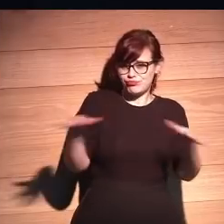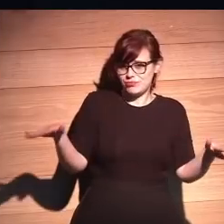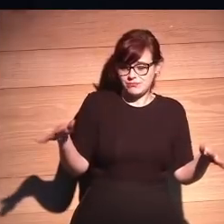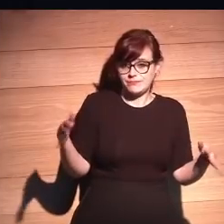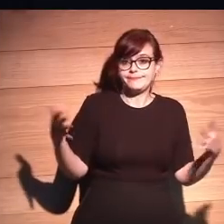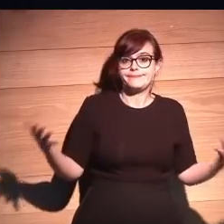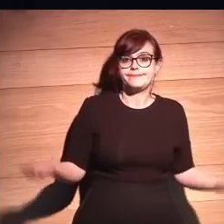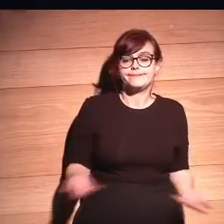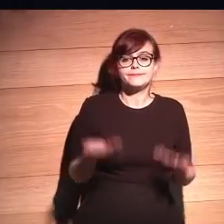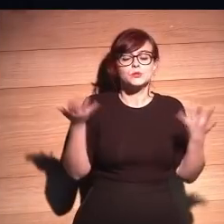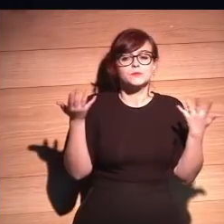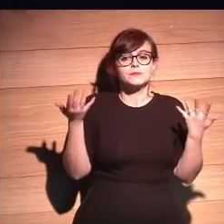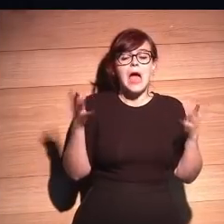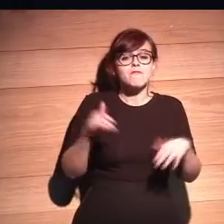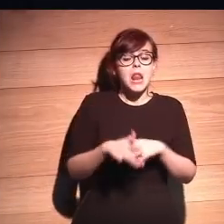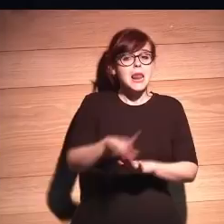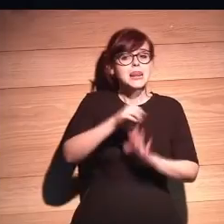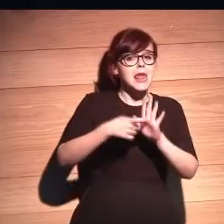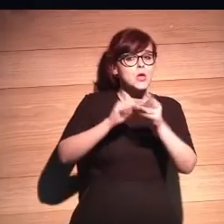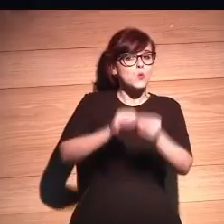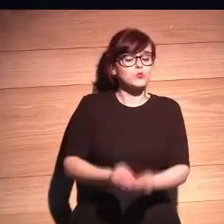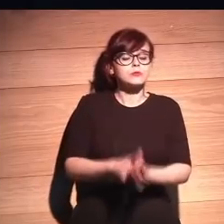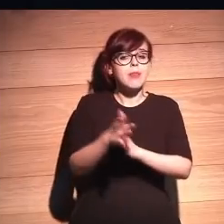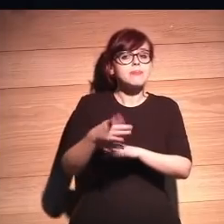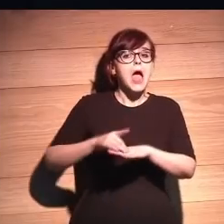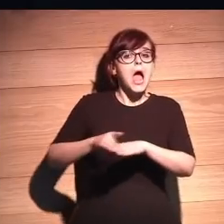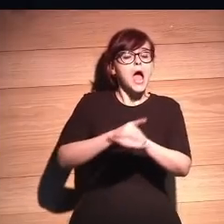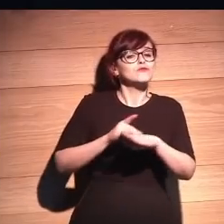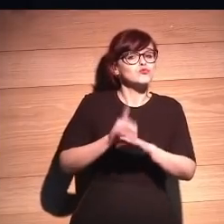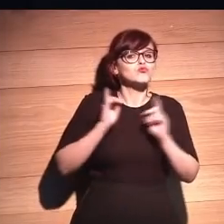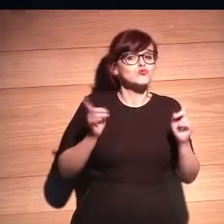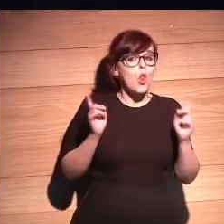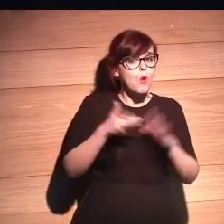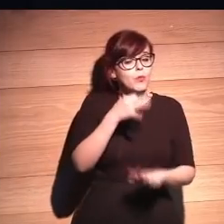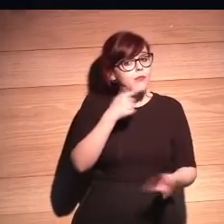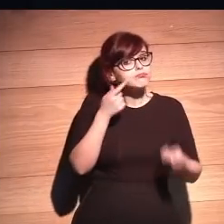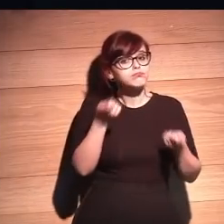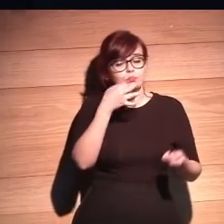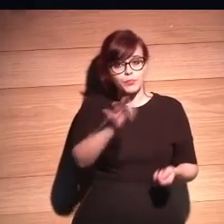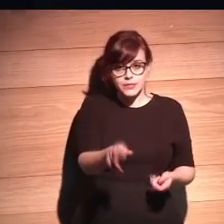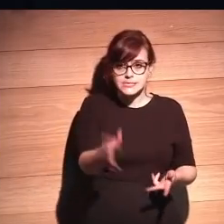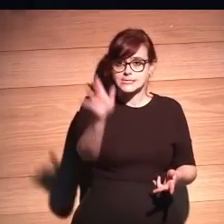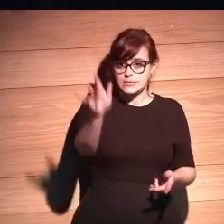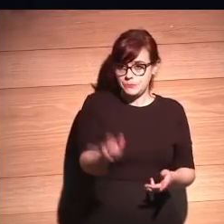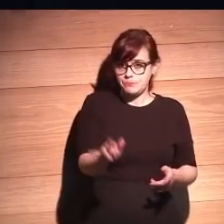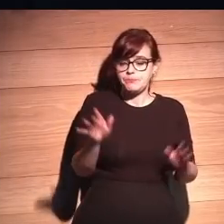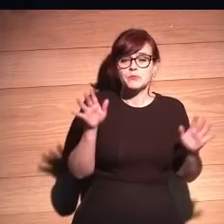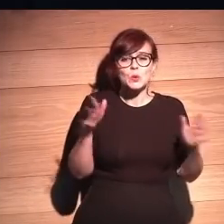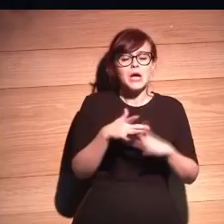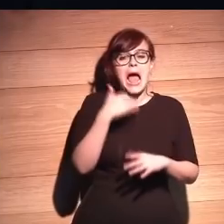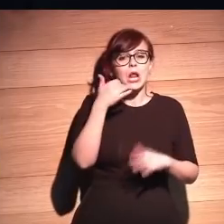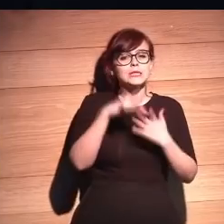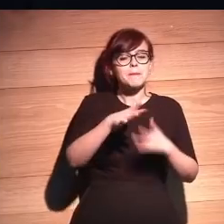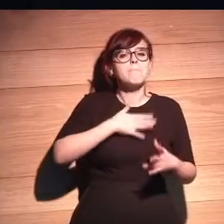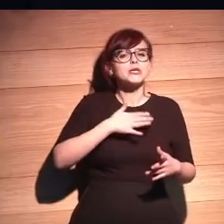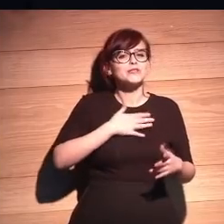partes, ¿no? Entonces lo único que podemos legislar es el uso de los datos, ¿no? Porque eso sí que lo podremos hacer. Yo creo que una cosa